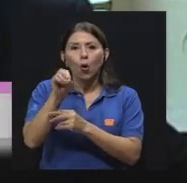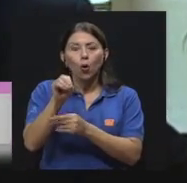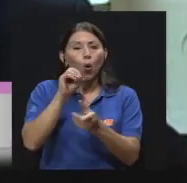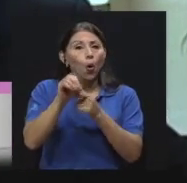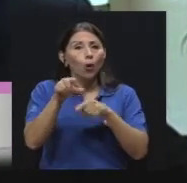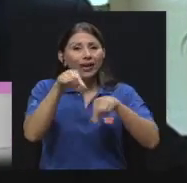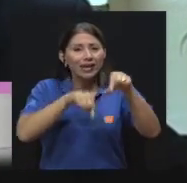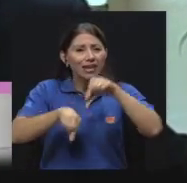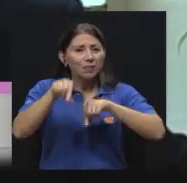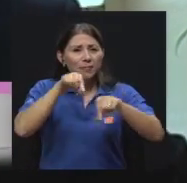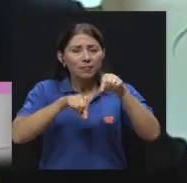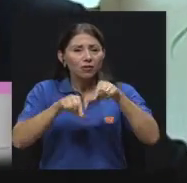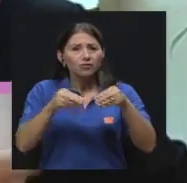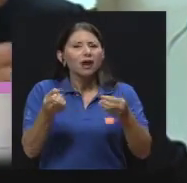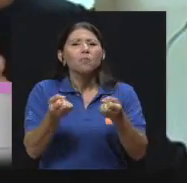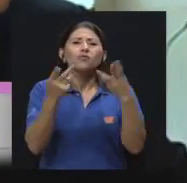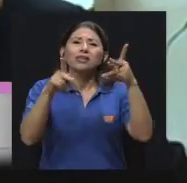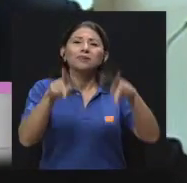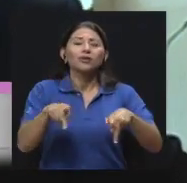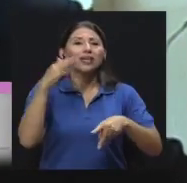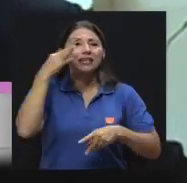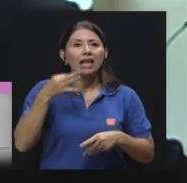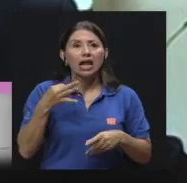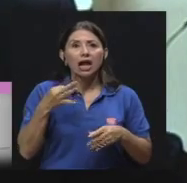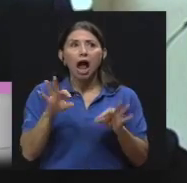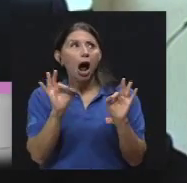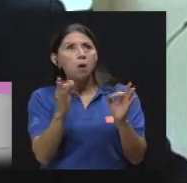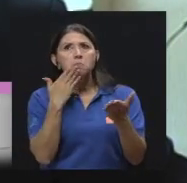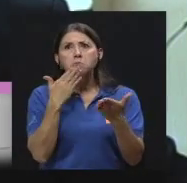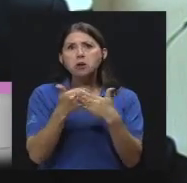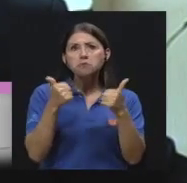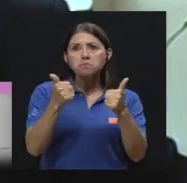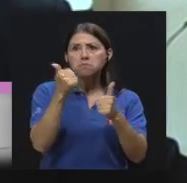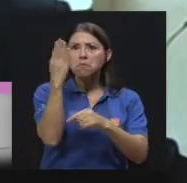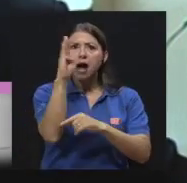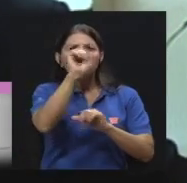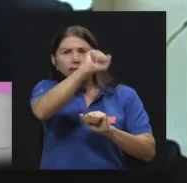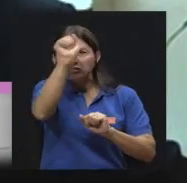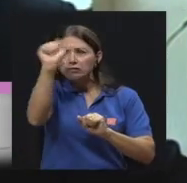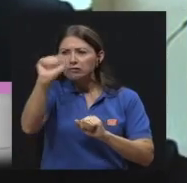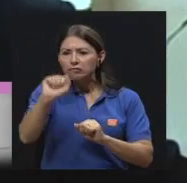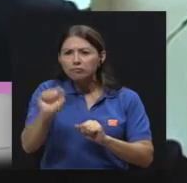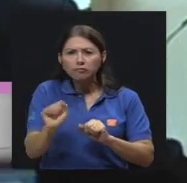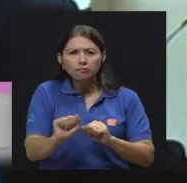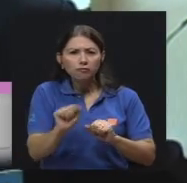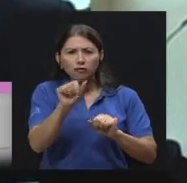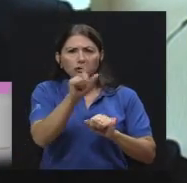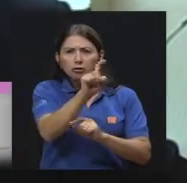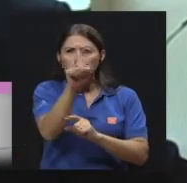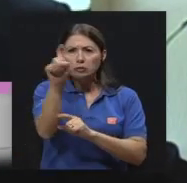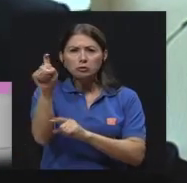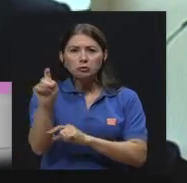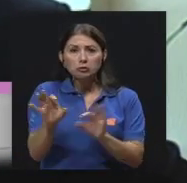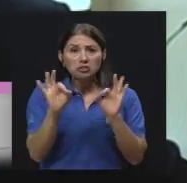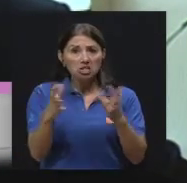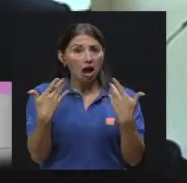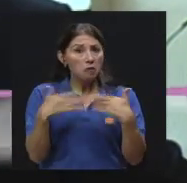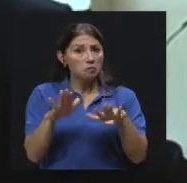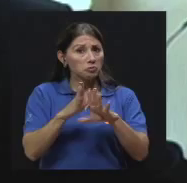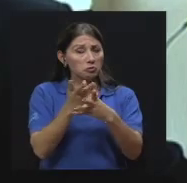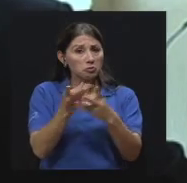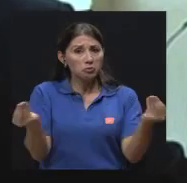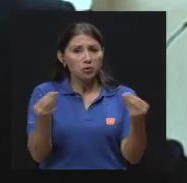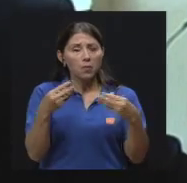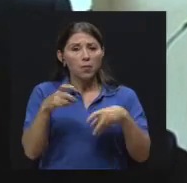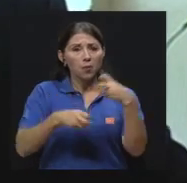Mar, tienen a pensar de que si le desinfectan mucho los baños, ya con eso tienen más que suficiente, ¿verdad? Ya que nos damos cuenta de que no necesariamente